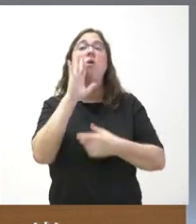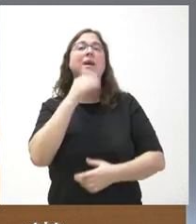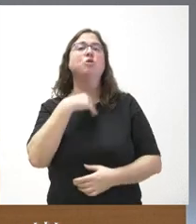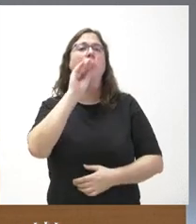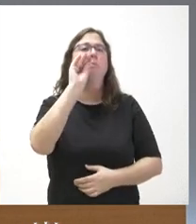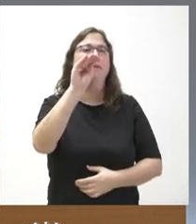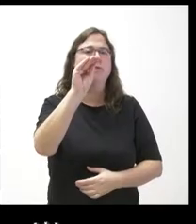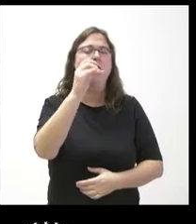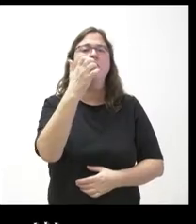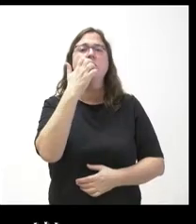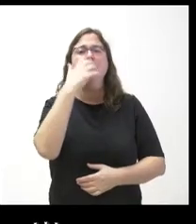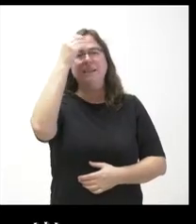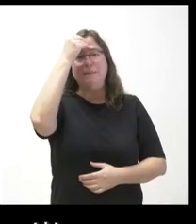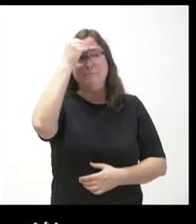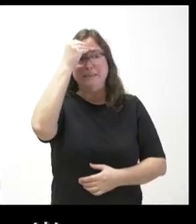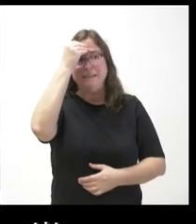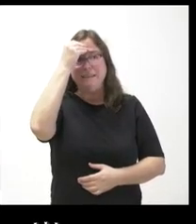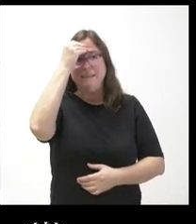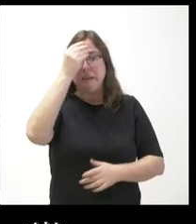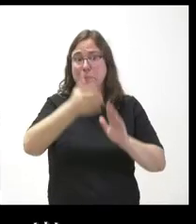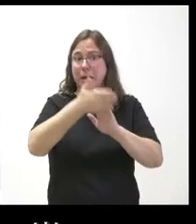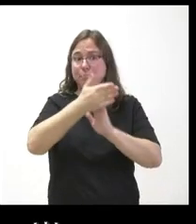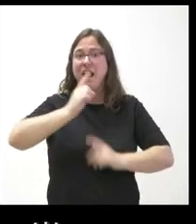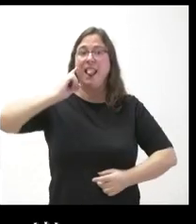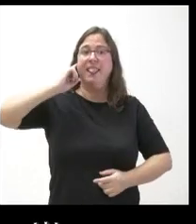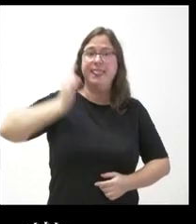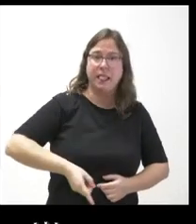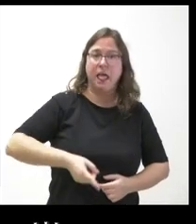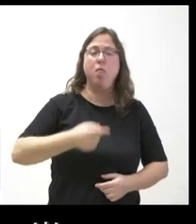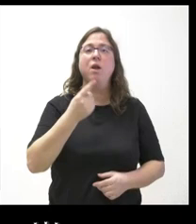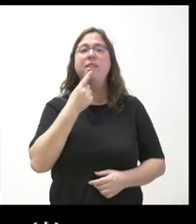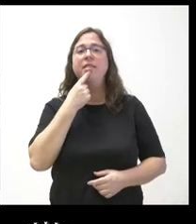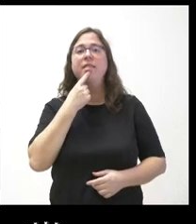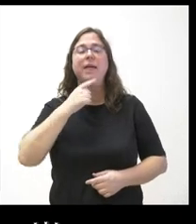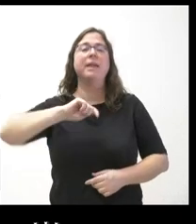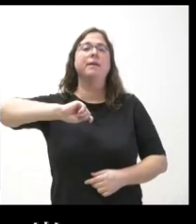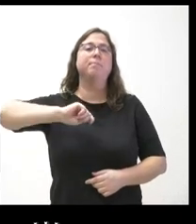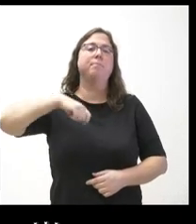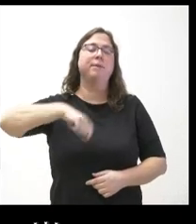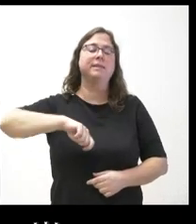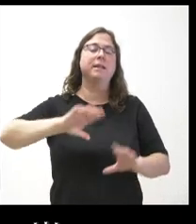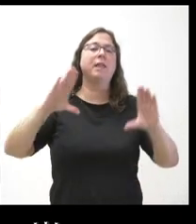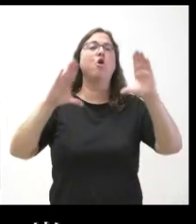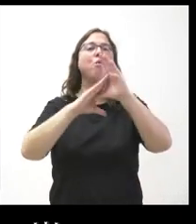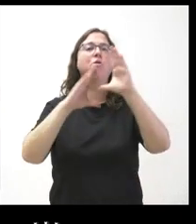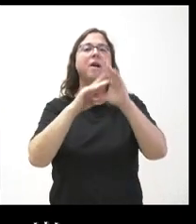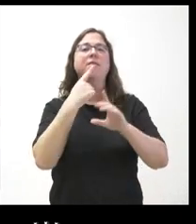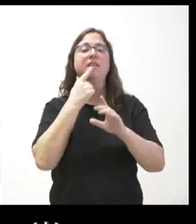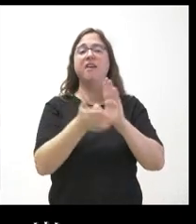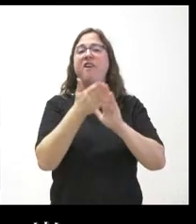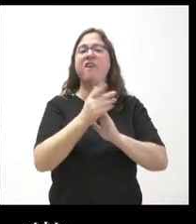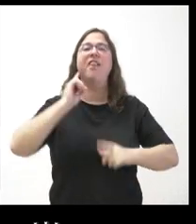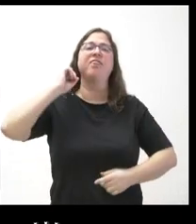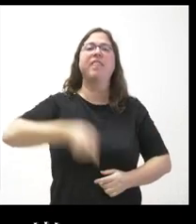si consideran que estamos a las puertas de una dictadura, como ha dicho la presidenta de Comunidad de Madrid. Si consideran desde la Junta